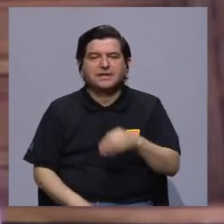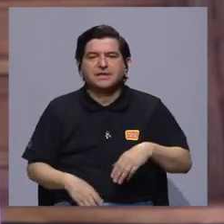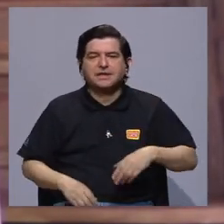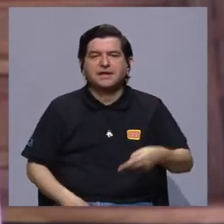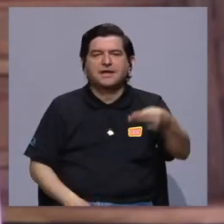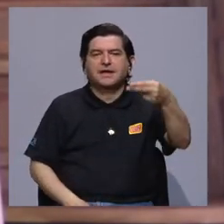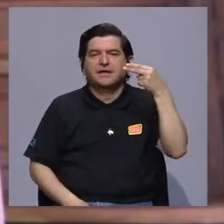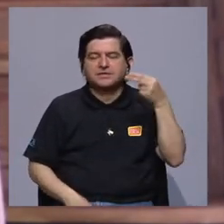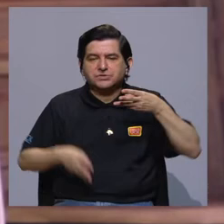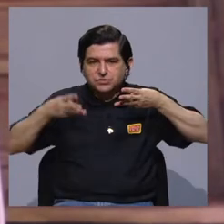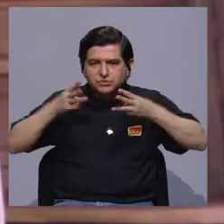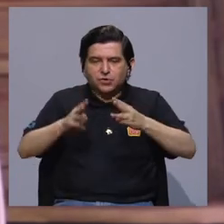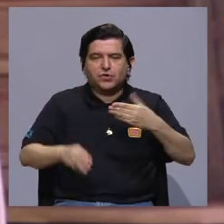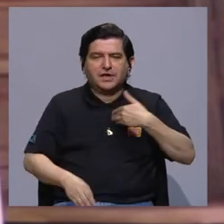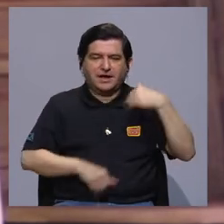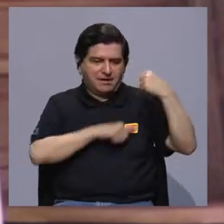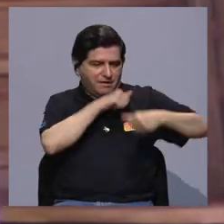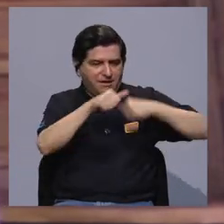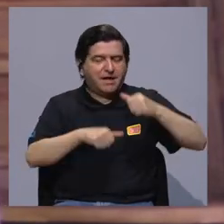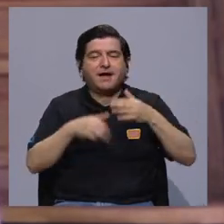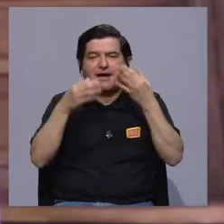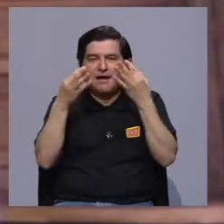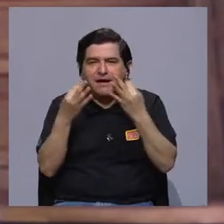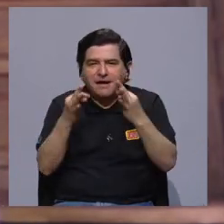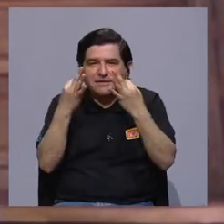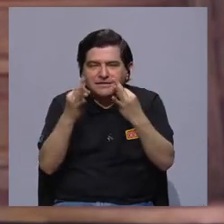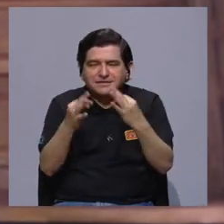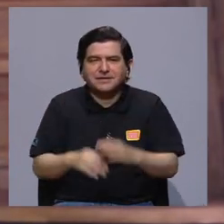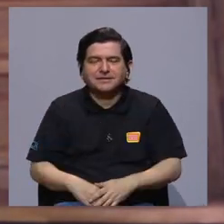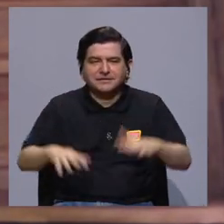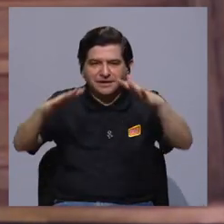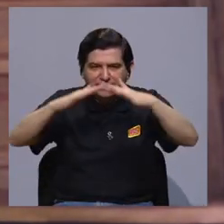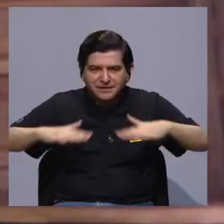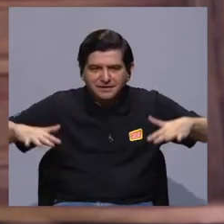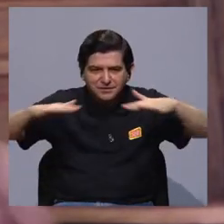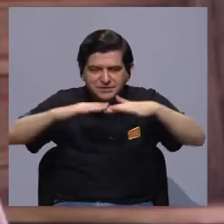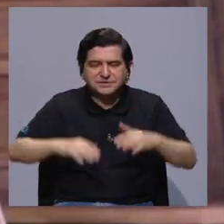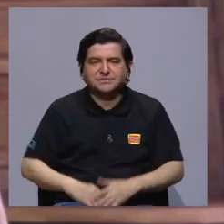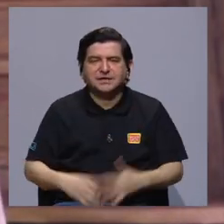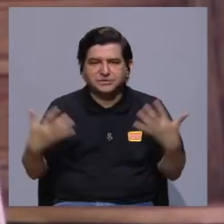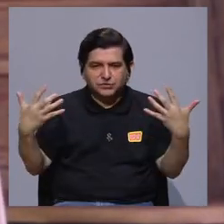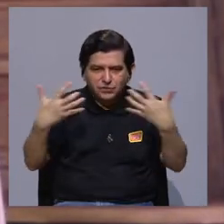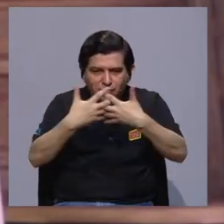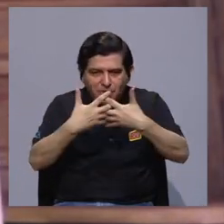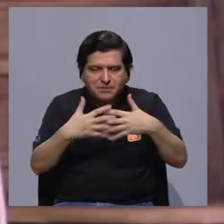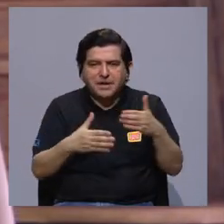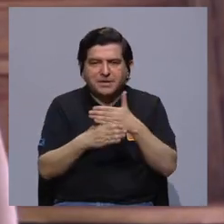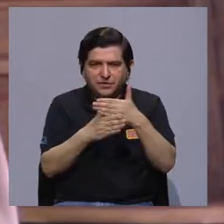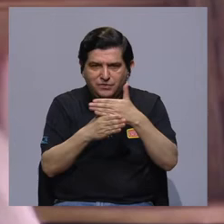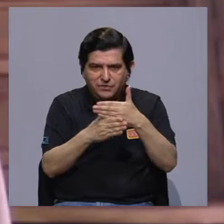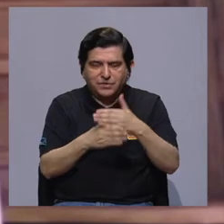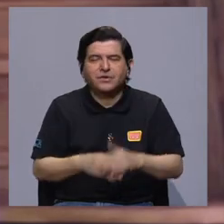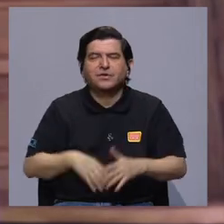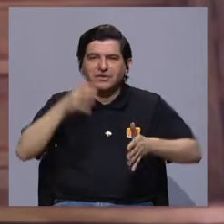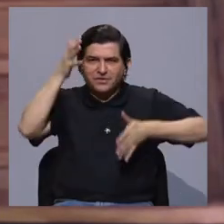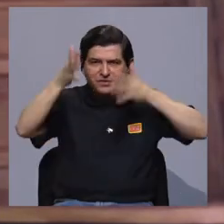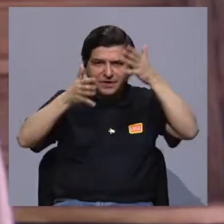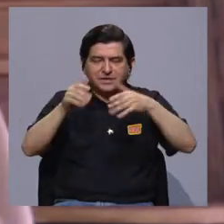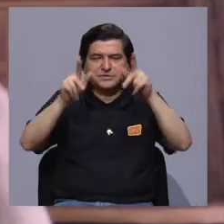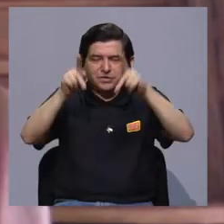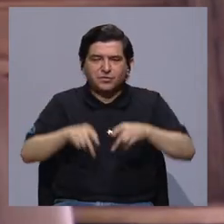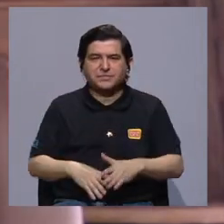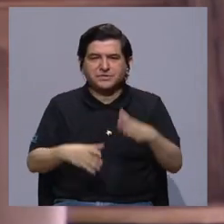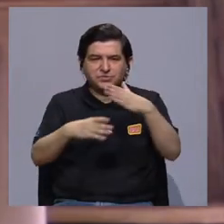historia metodológica de la antropología, han querido generar espacios de co-creación con las personas que estamos